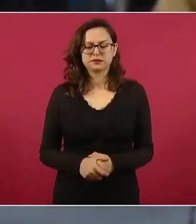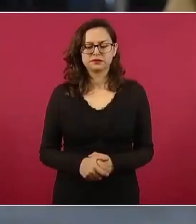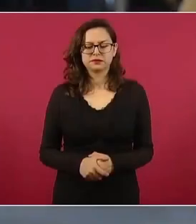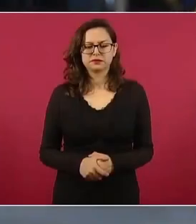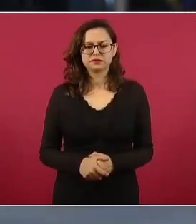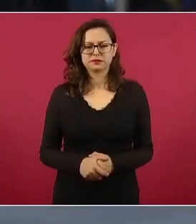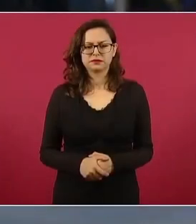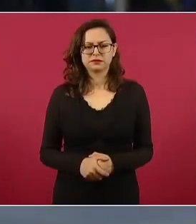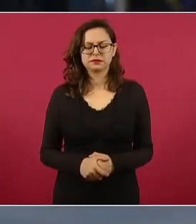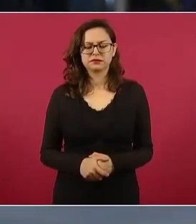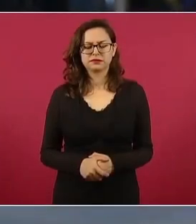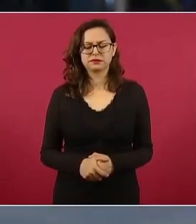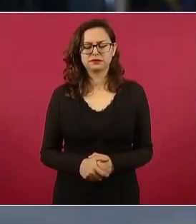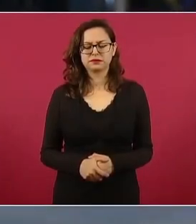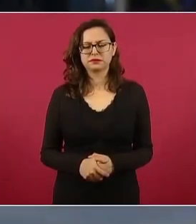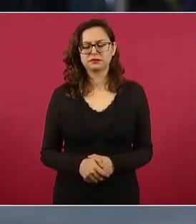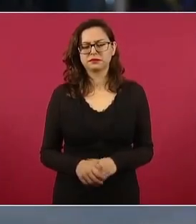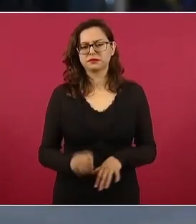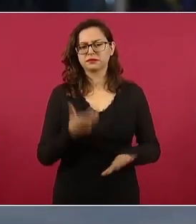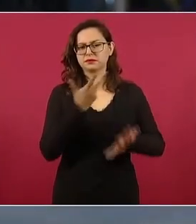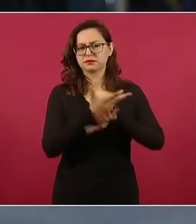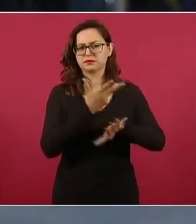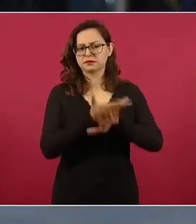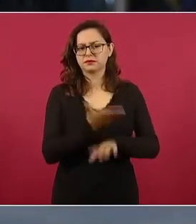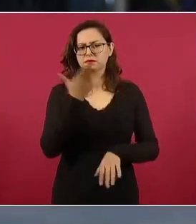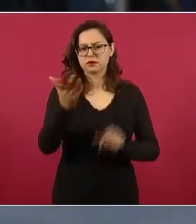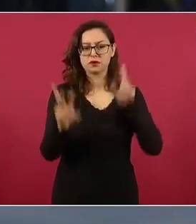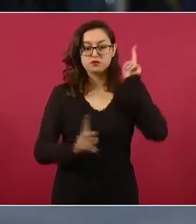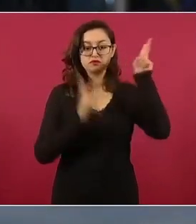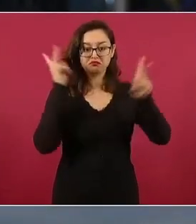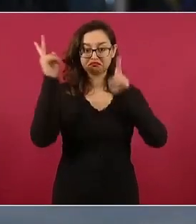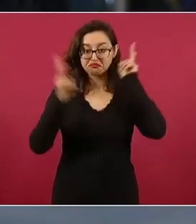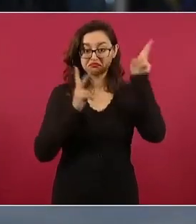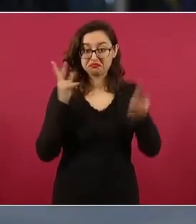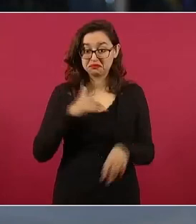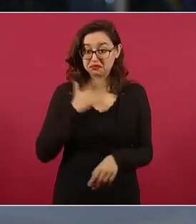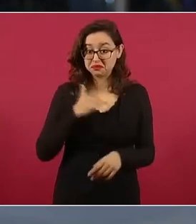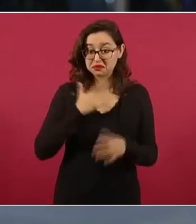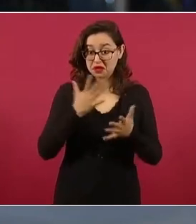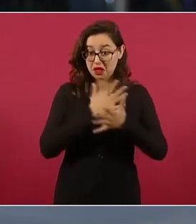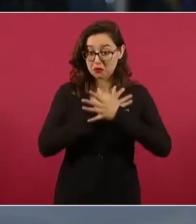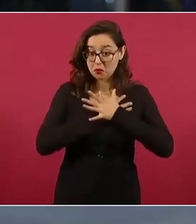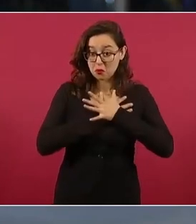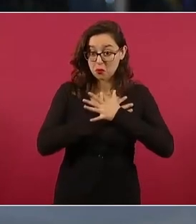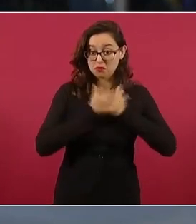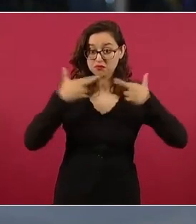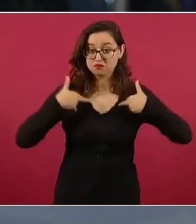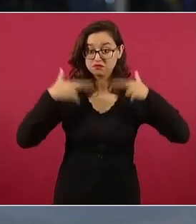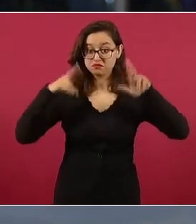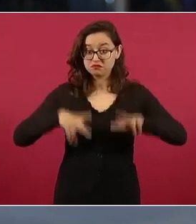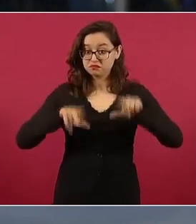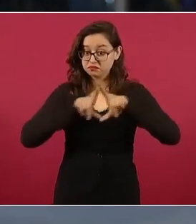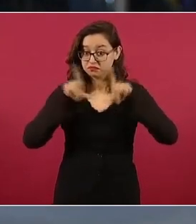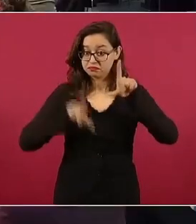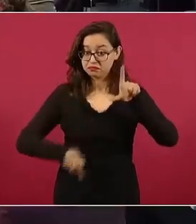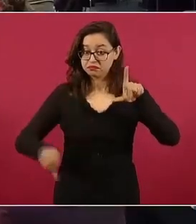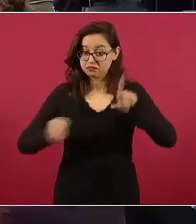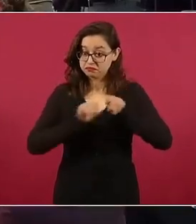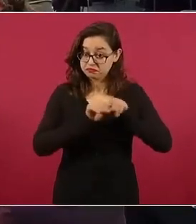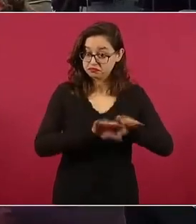¿De esta forma, con esta visita, usted considera que logró transmitir su amor por México en esta gira?